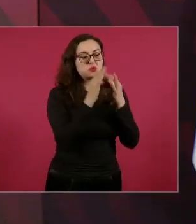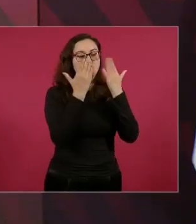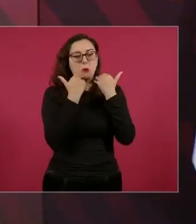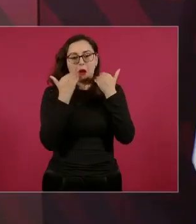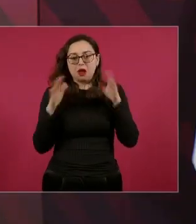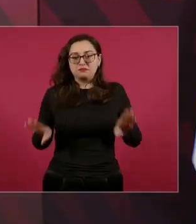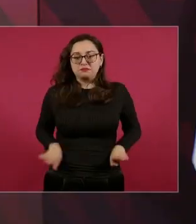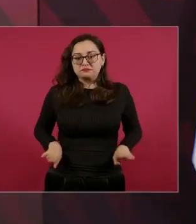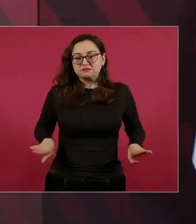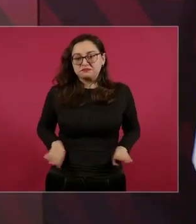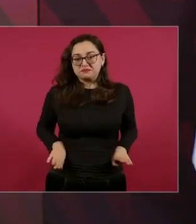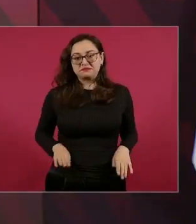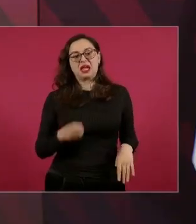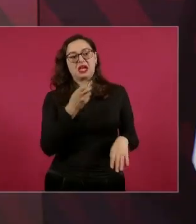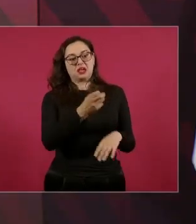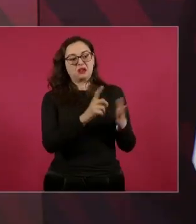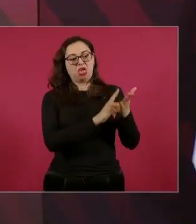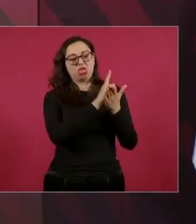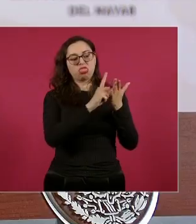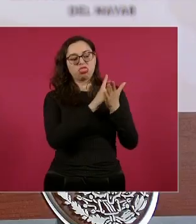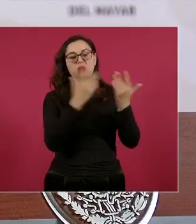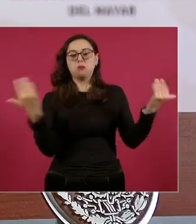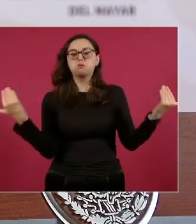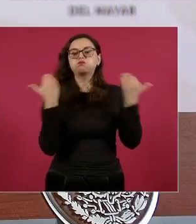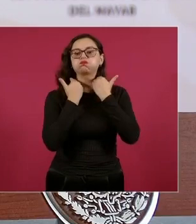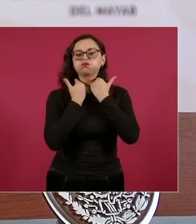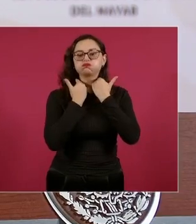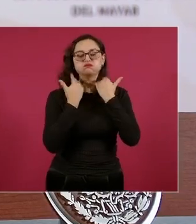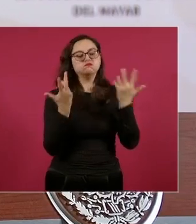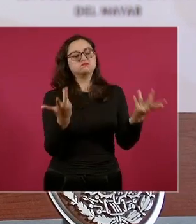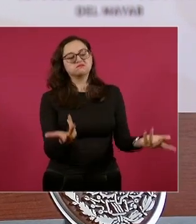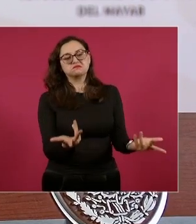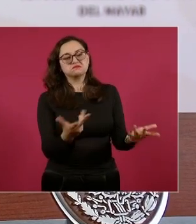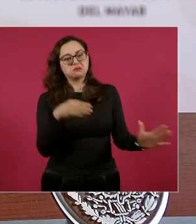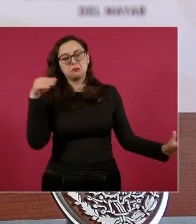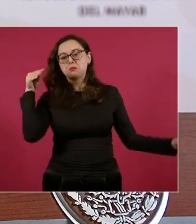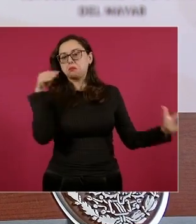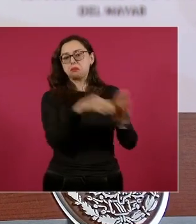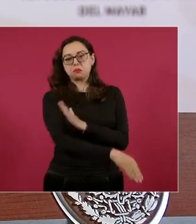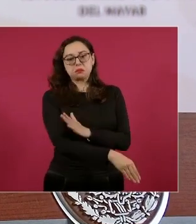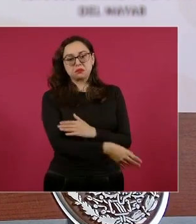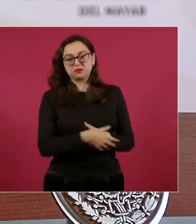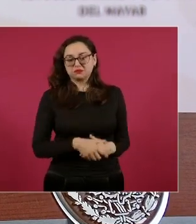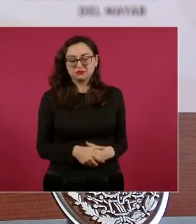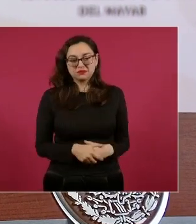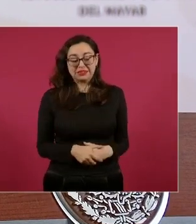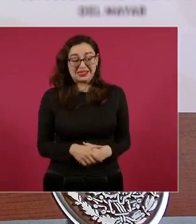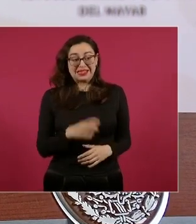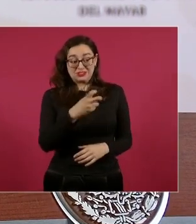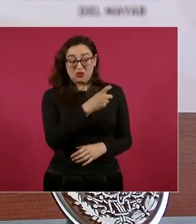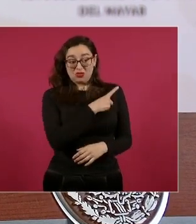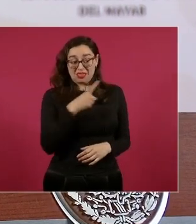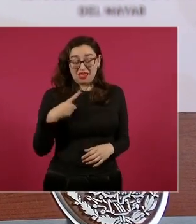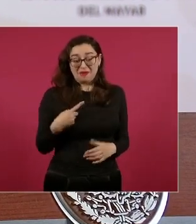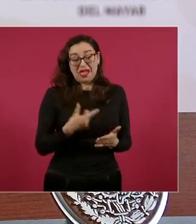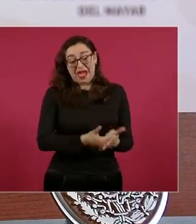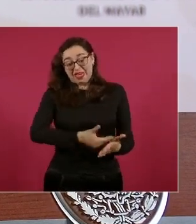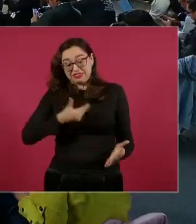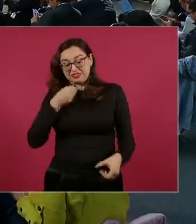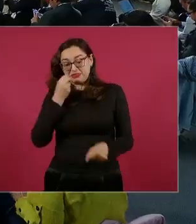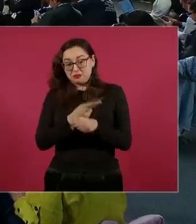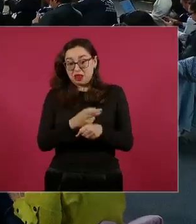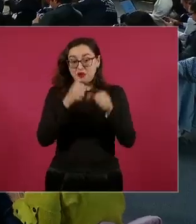Eso no es un asunto fácil de resolver, eso hay que atender las causas. Entonces,